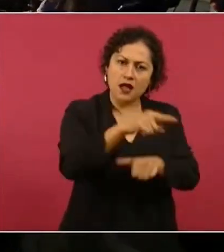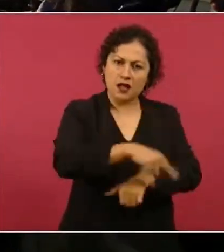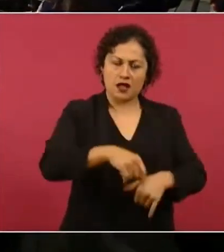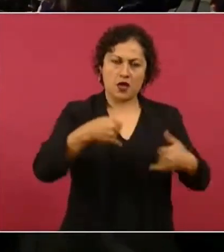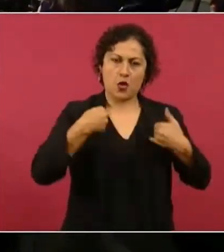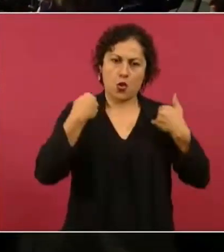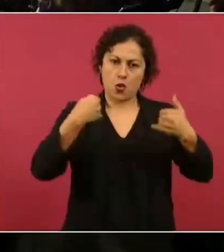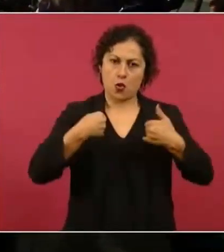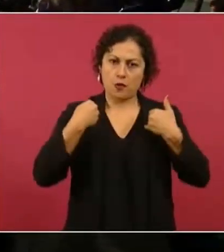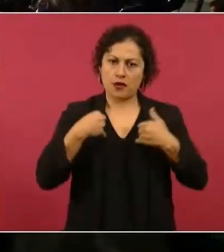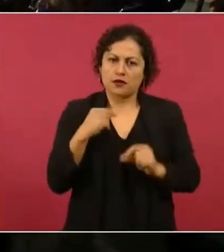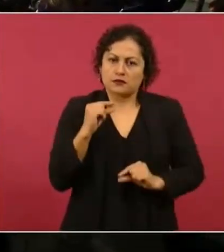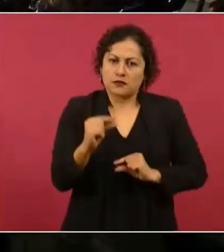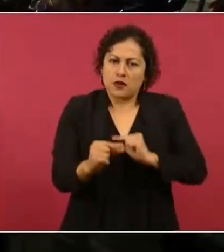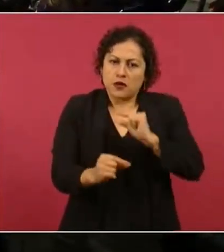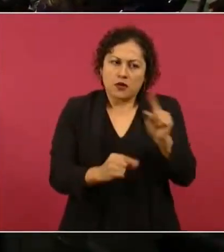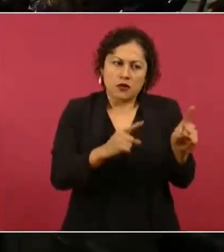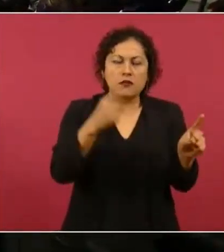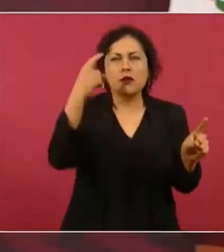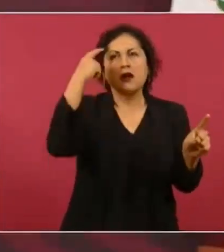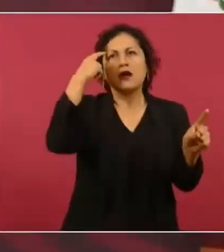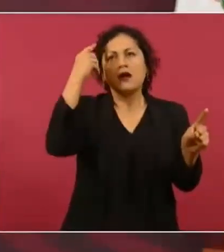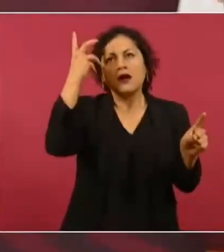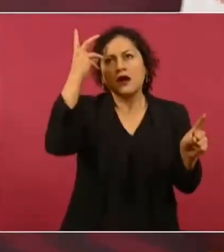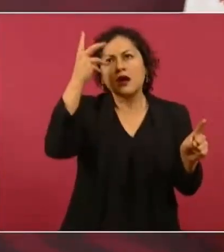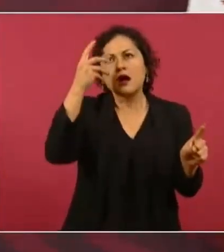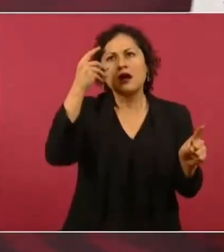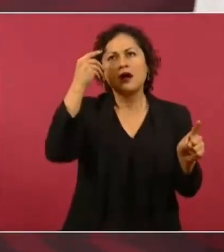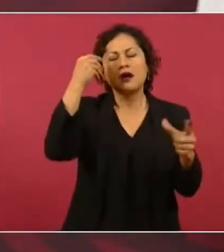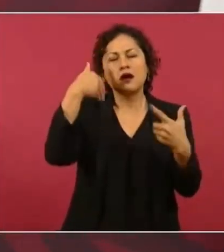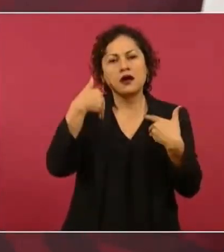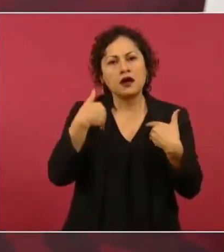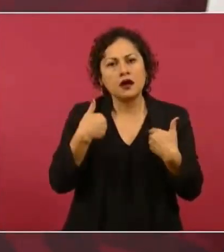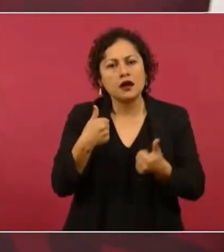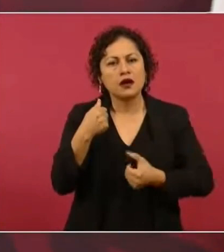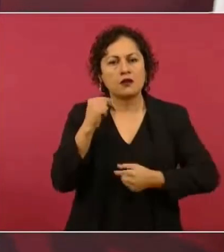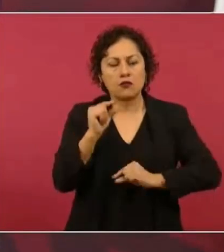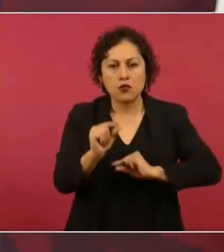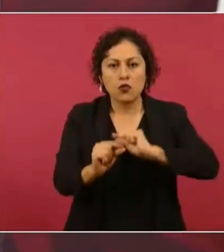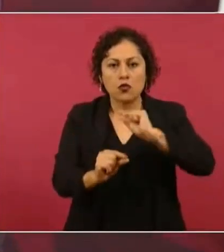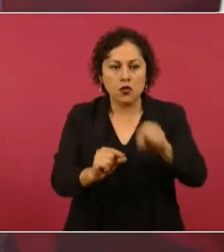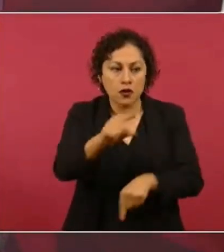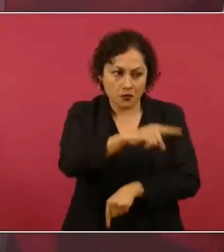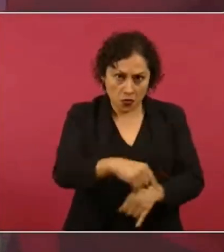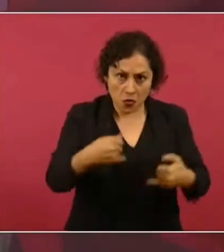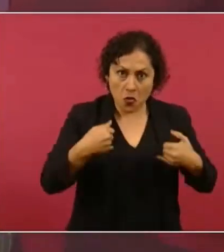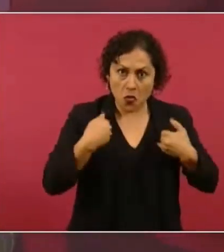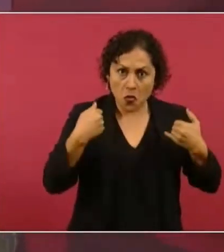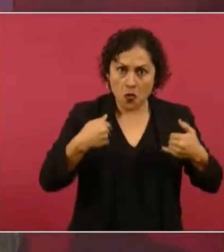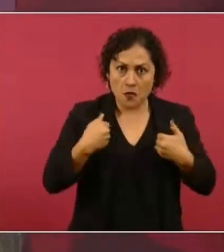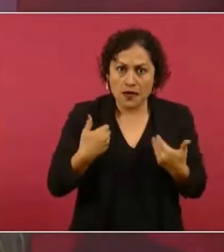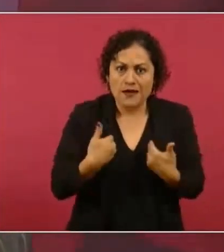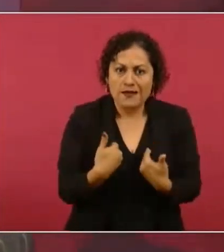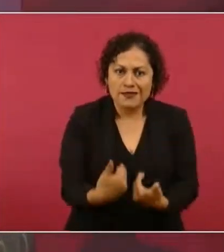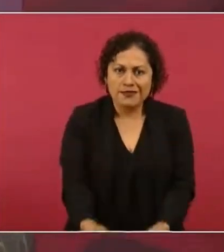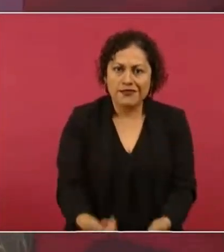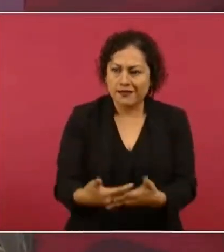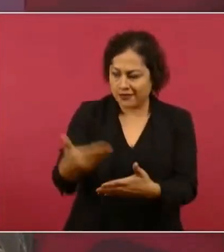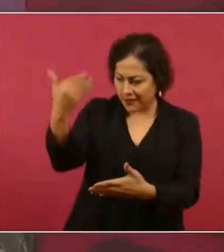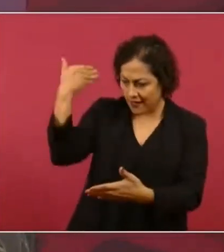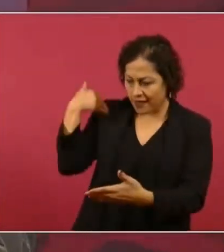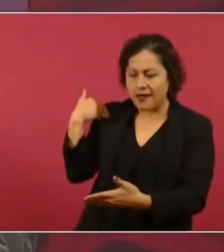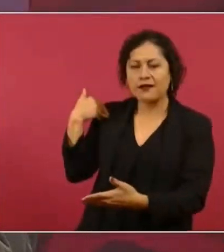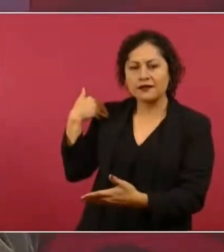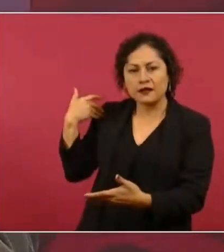ir haciendo conciencia en los jóvenes de cómo funcionaba y sigue